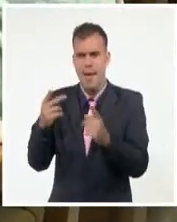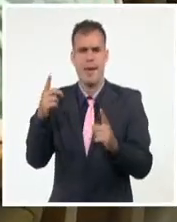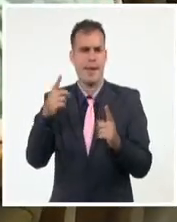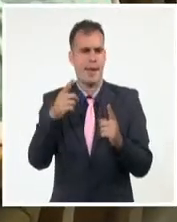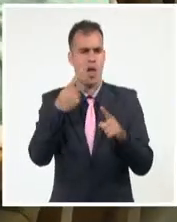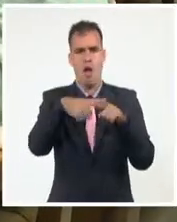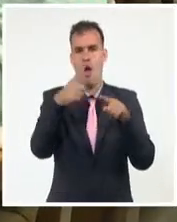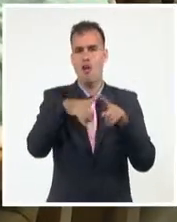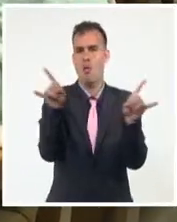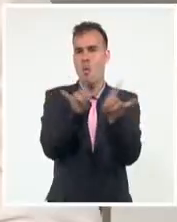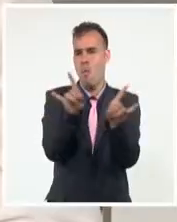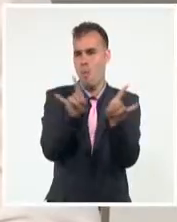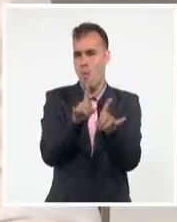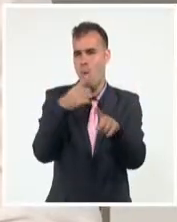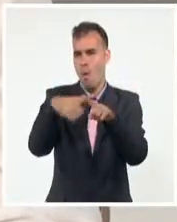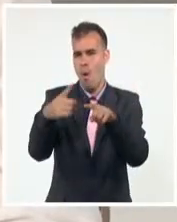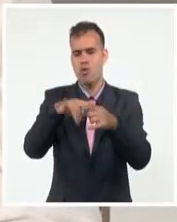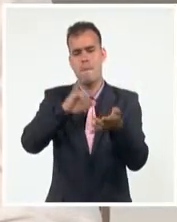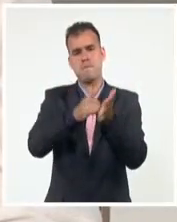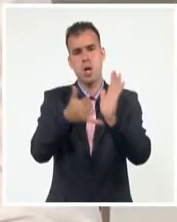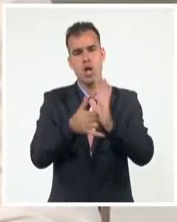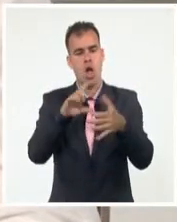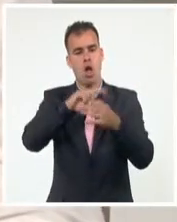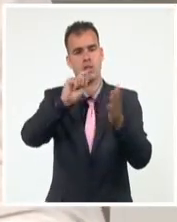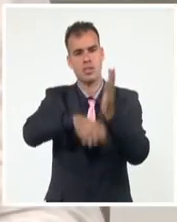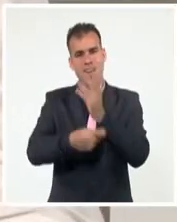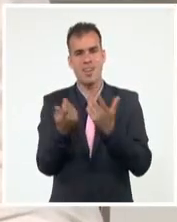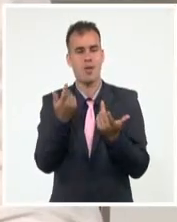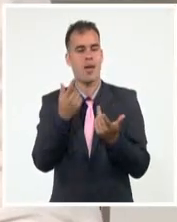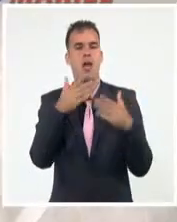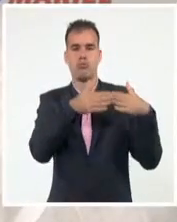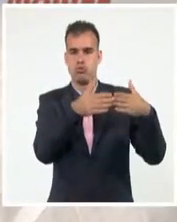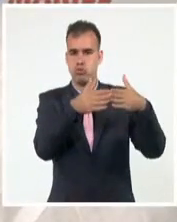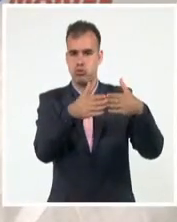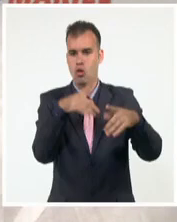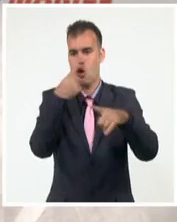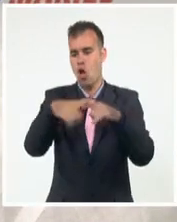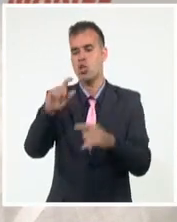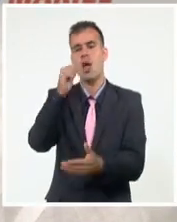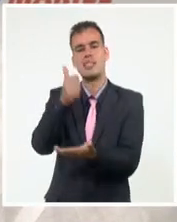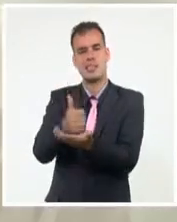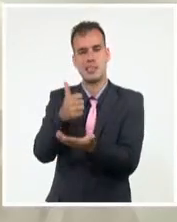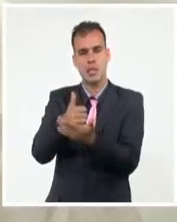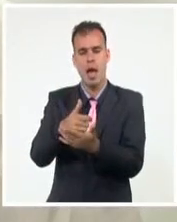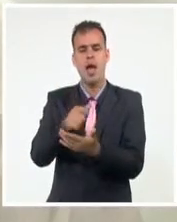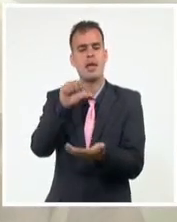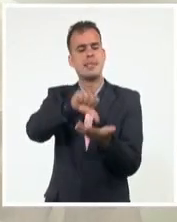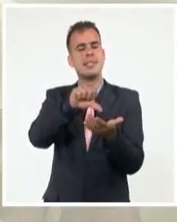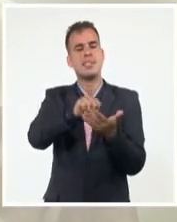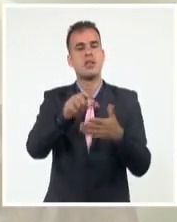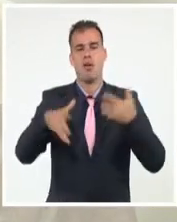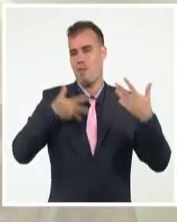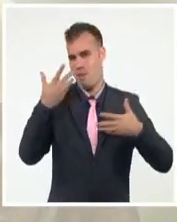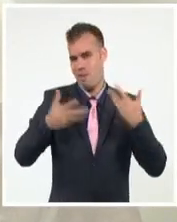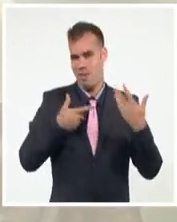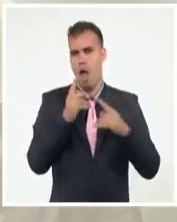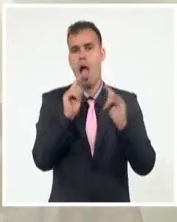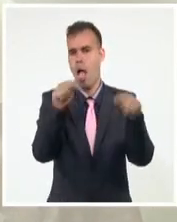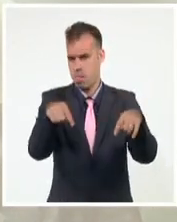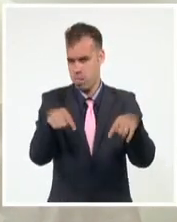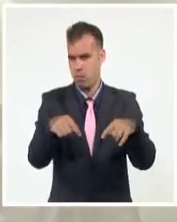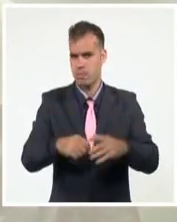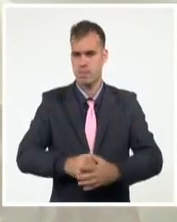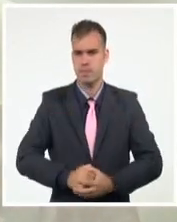proyectos inmobiliarios, contratos de administración de marinas, alojamientos y centros recreativos. Hay llegando al país